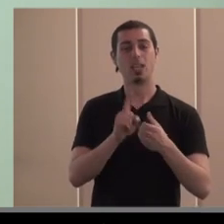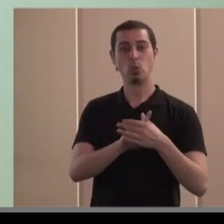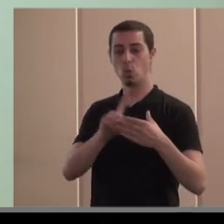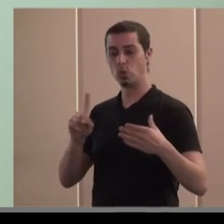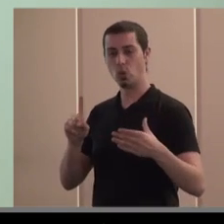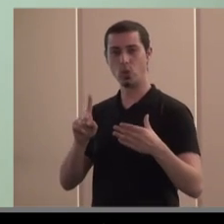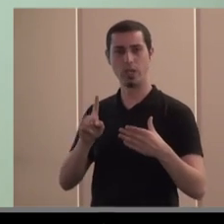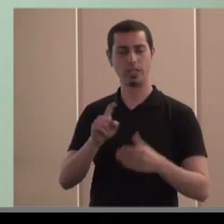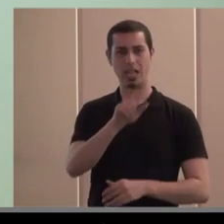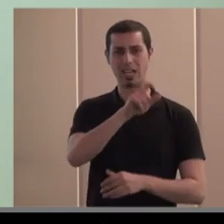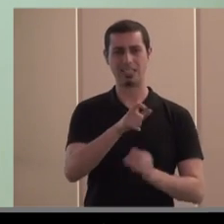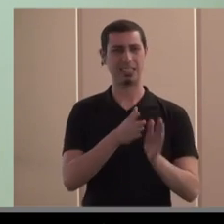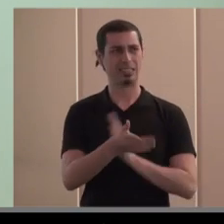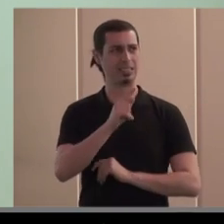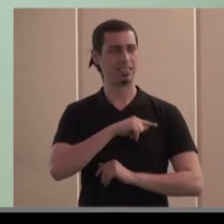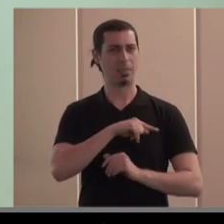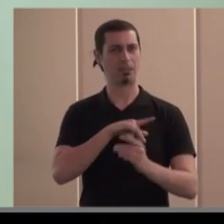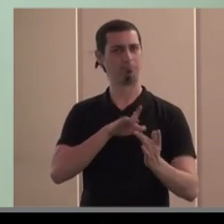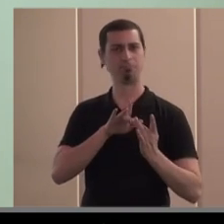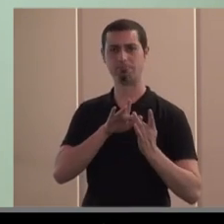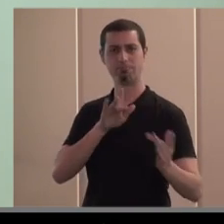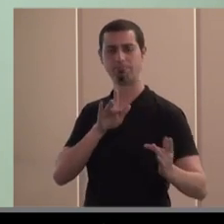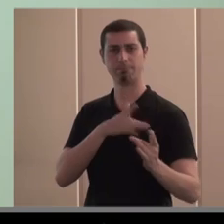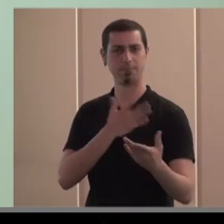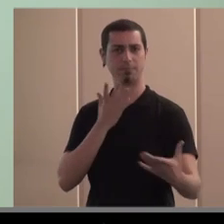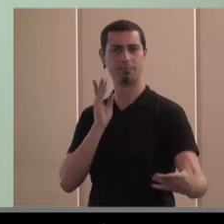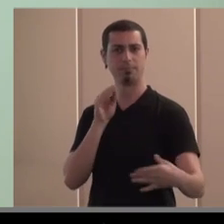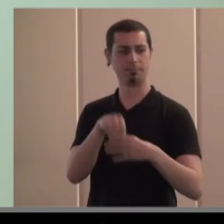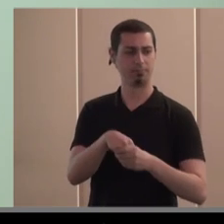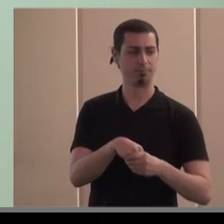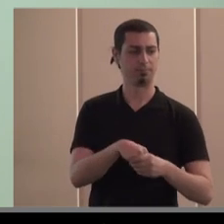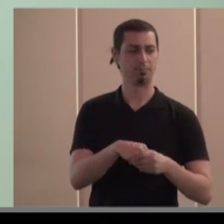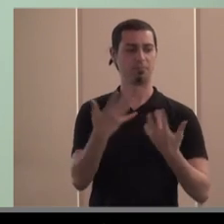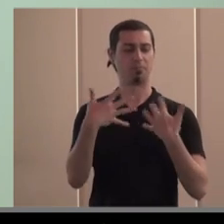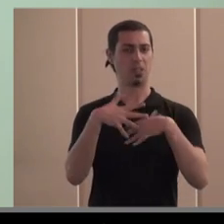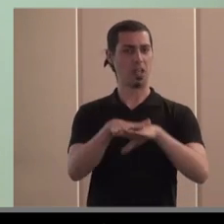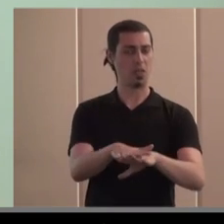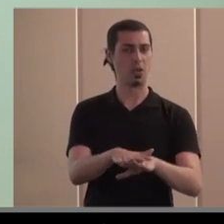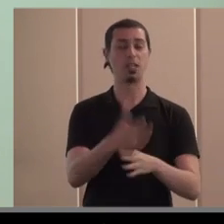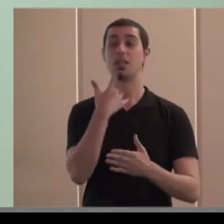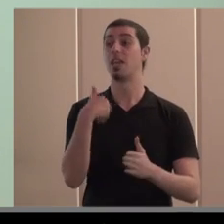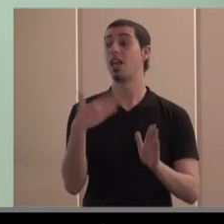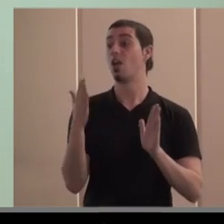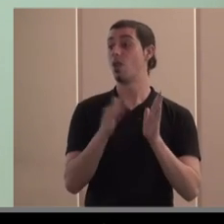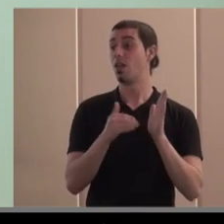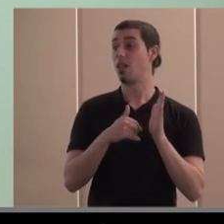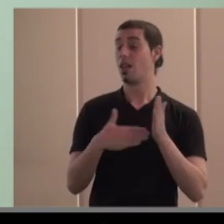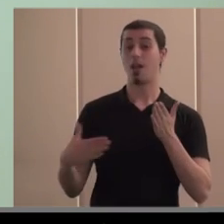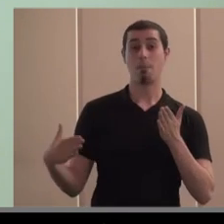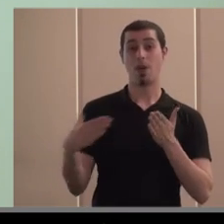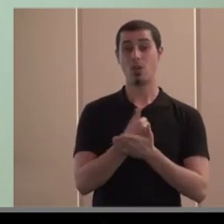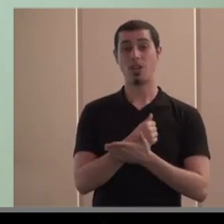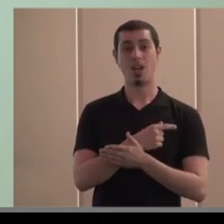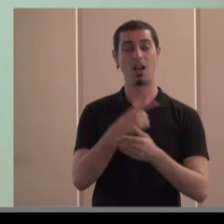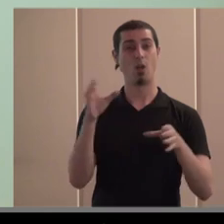antes se llamaban frías ya nadie sabe cómo se llaman pero integraciones prácticamente la comunidad valenciana más de la mitad se han integrado en el